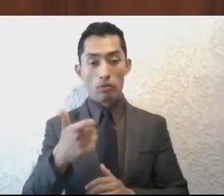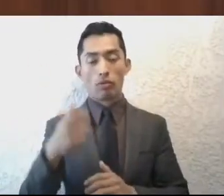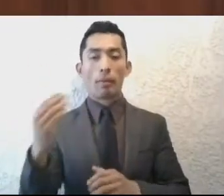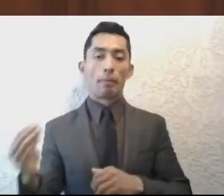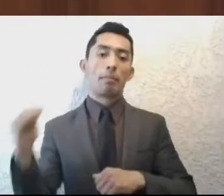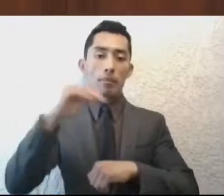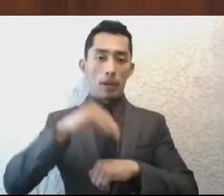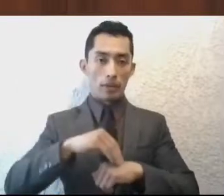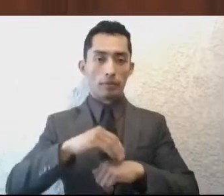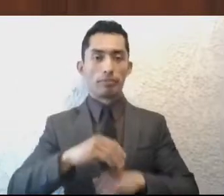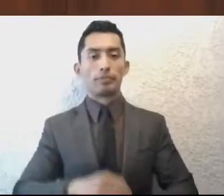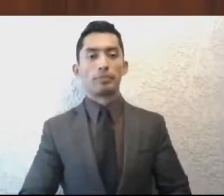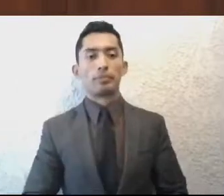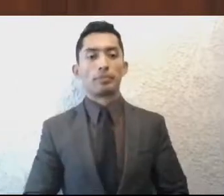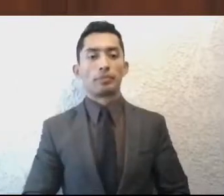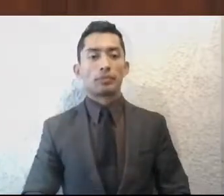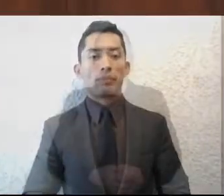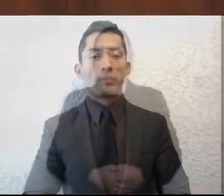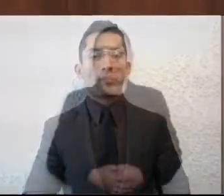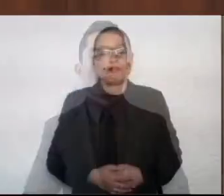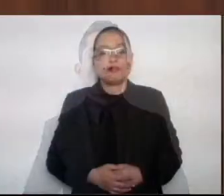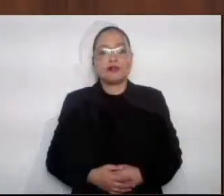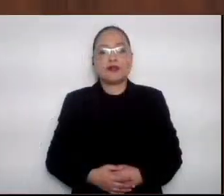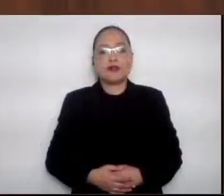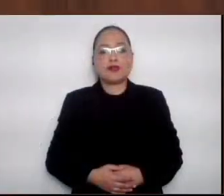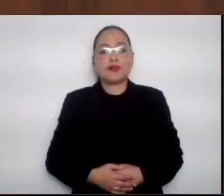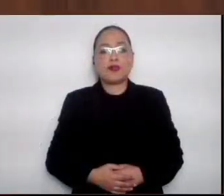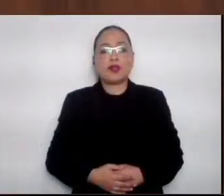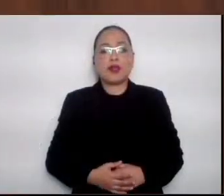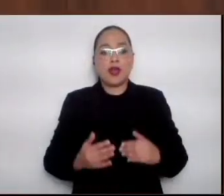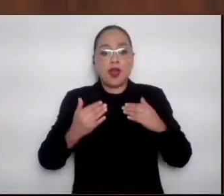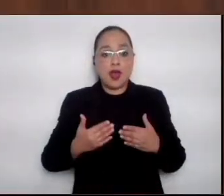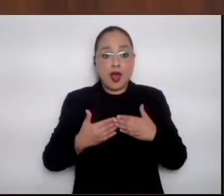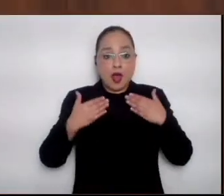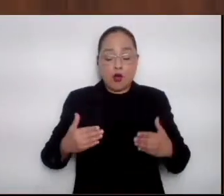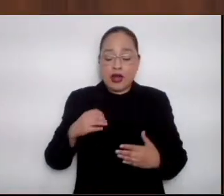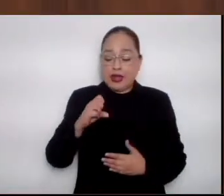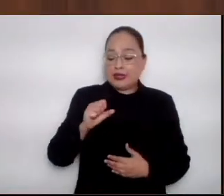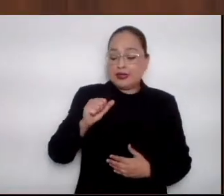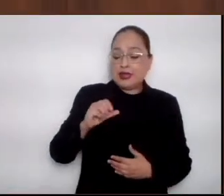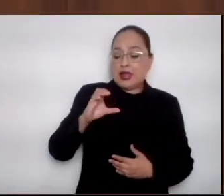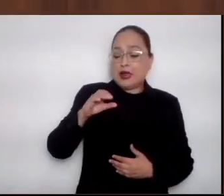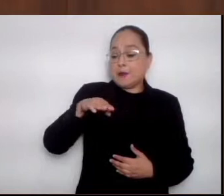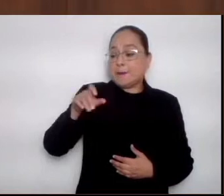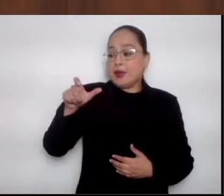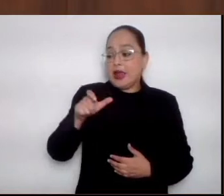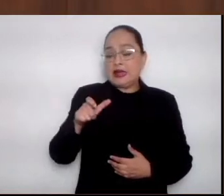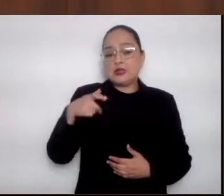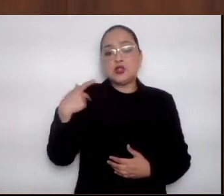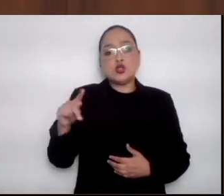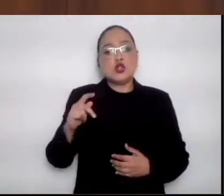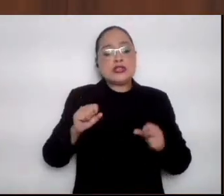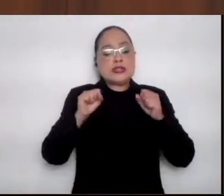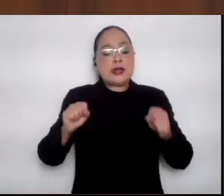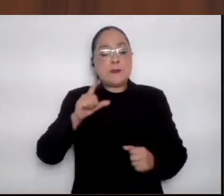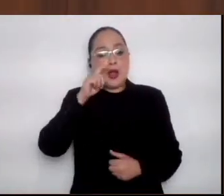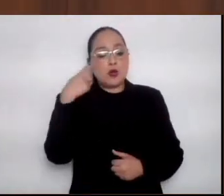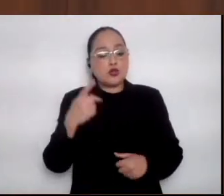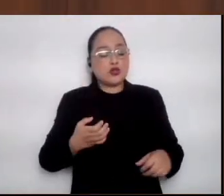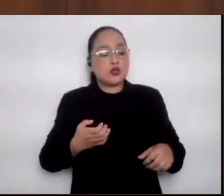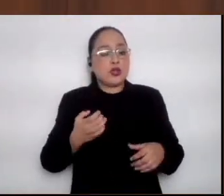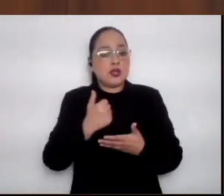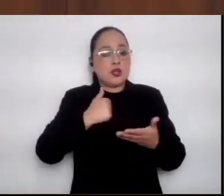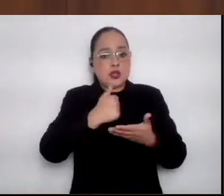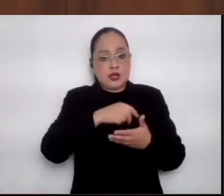Entonces, respecto a la operación que tiene el SACMEX, el SACMEX es el Sistema de Aguas de la Ciudad de México, el equivalente al homólogo de